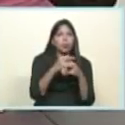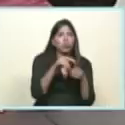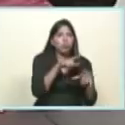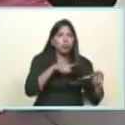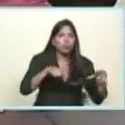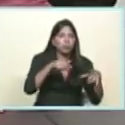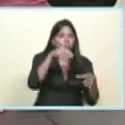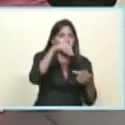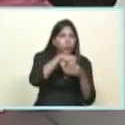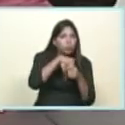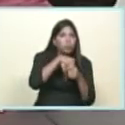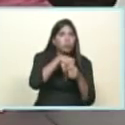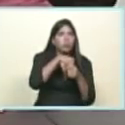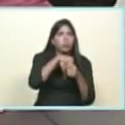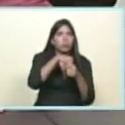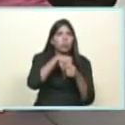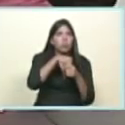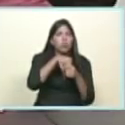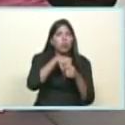participar en las elecciones